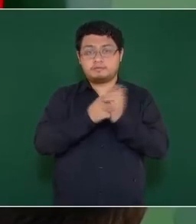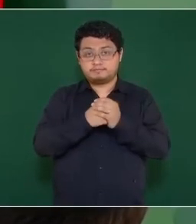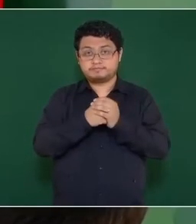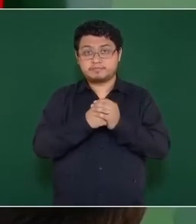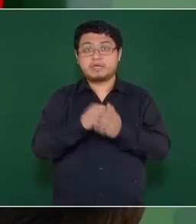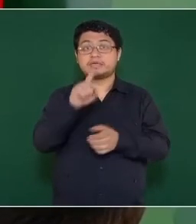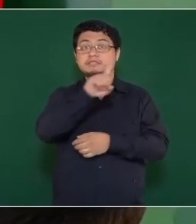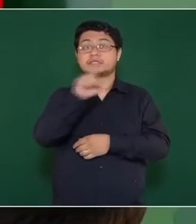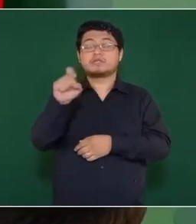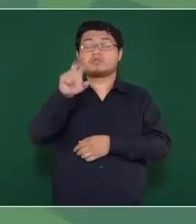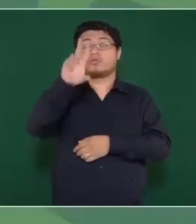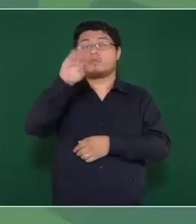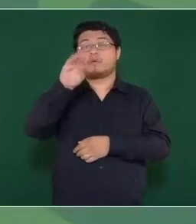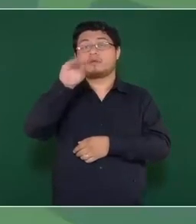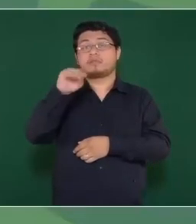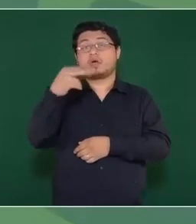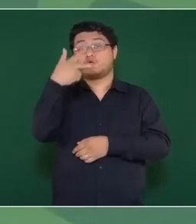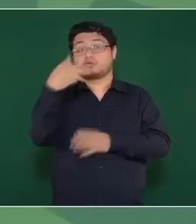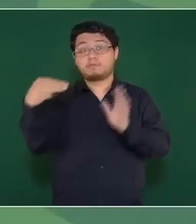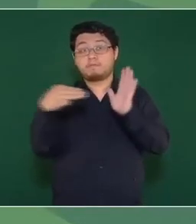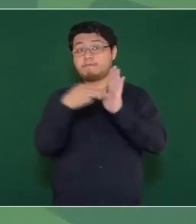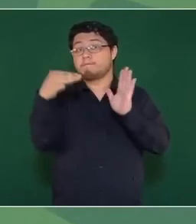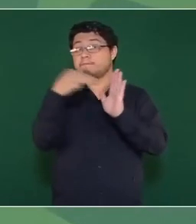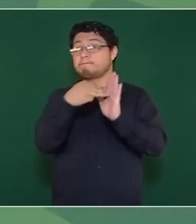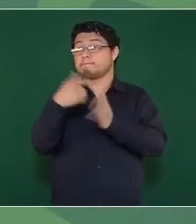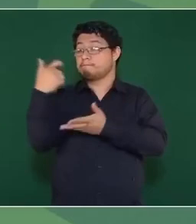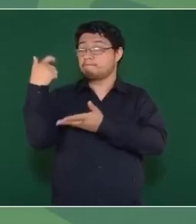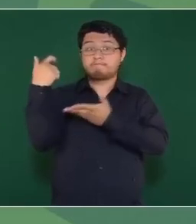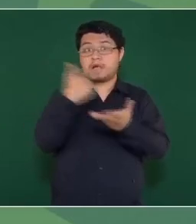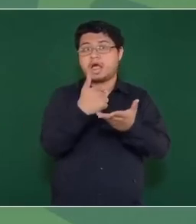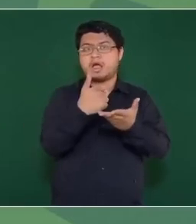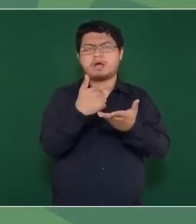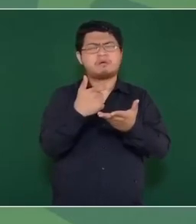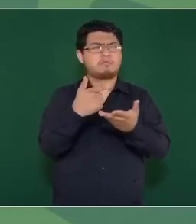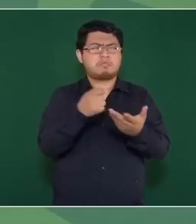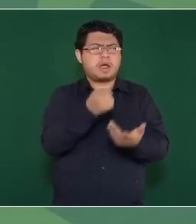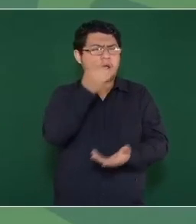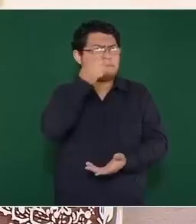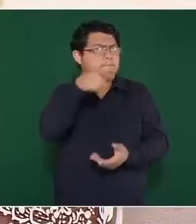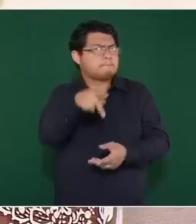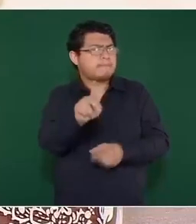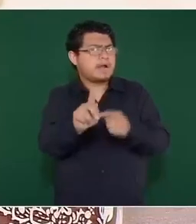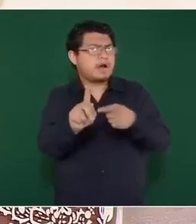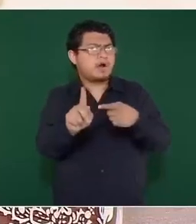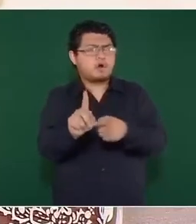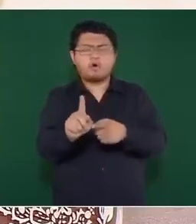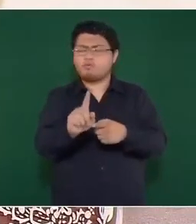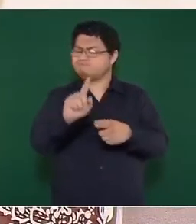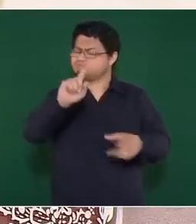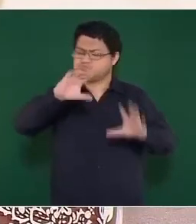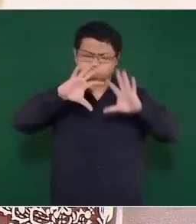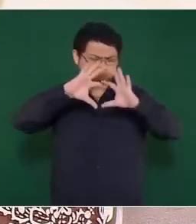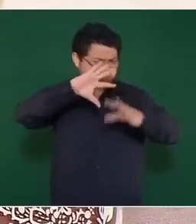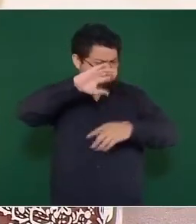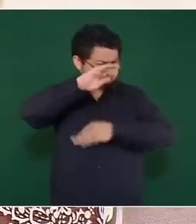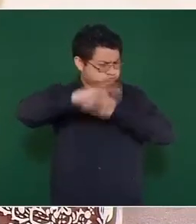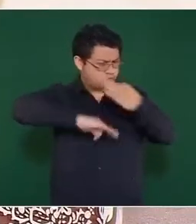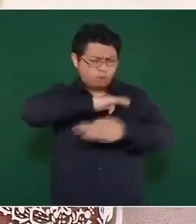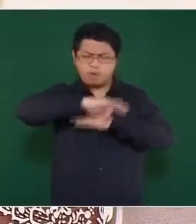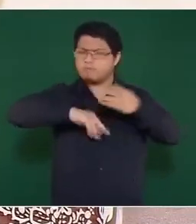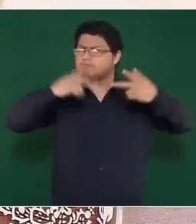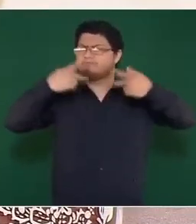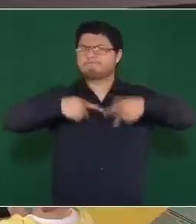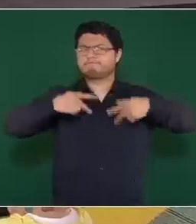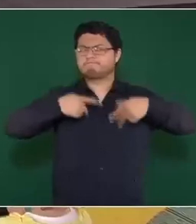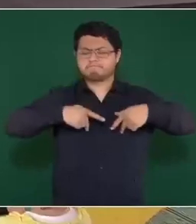198 millones de pesos, pero va a ser universal ya para todas las personas que tengan alguna discapacidad. Y